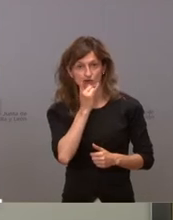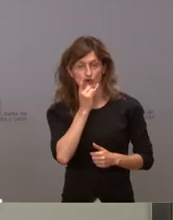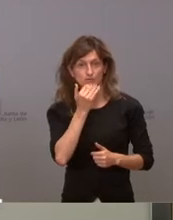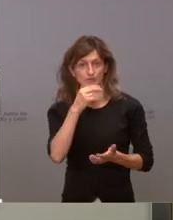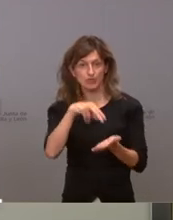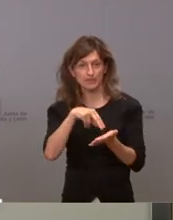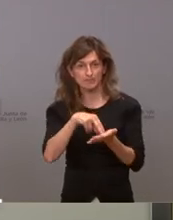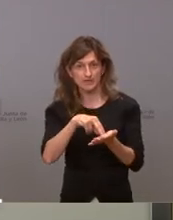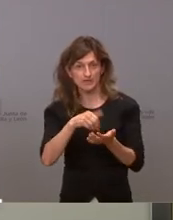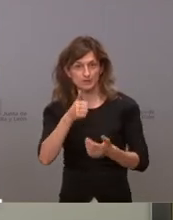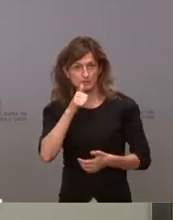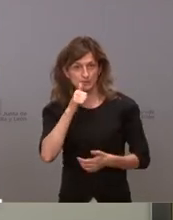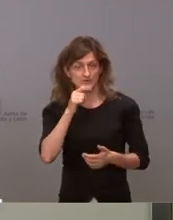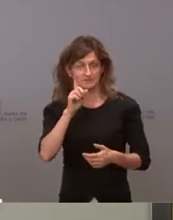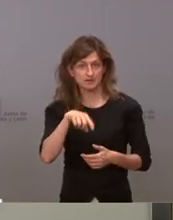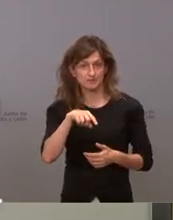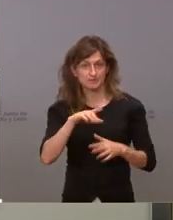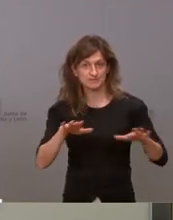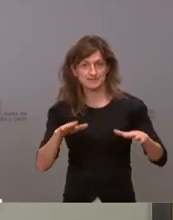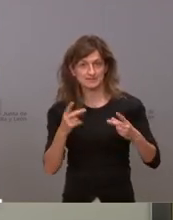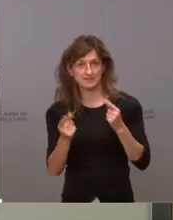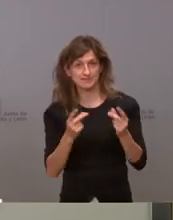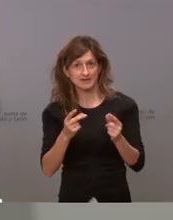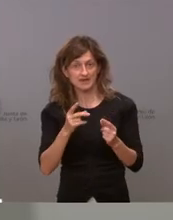de pie y por lo tanto habilitar de alguna manera las pistas de baile?